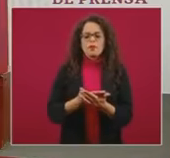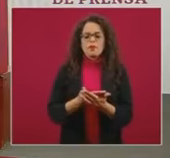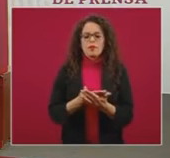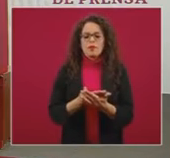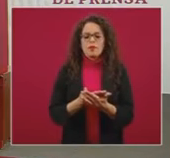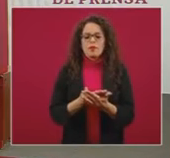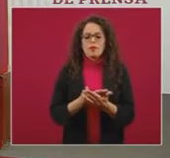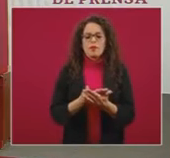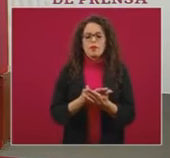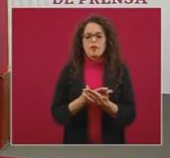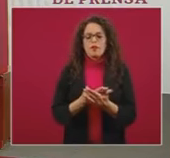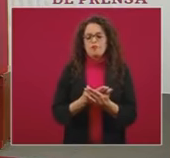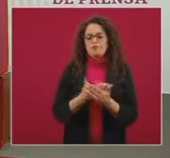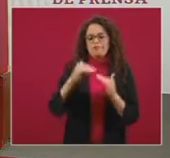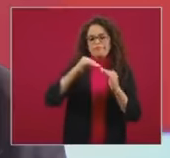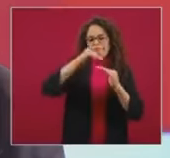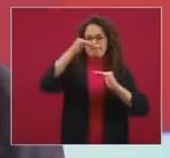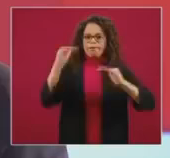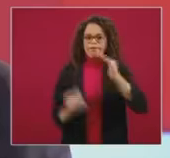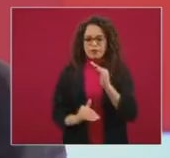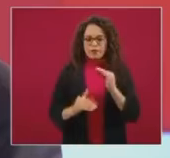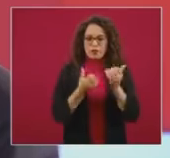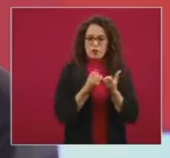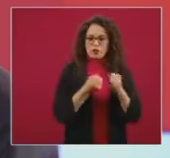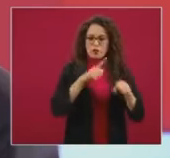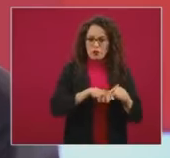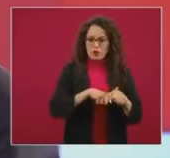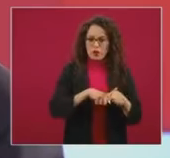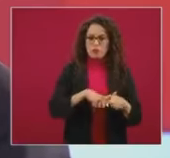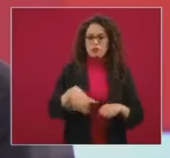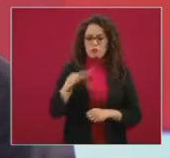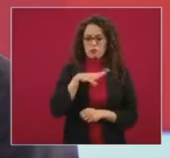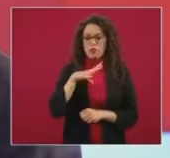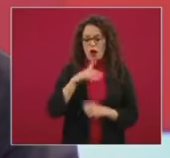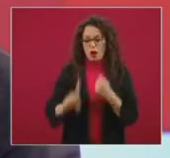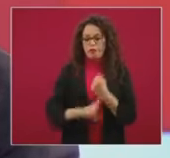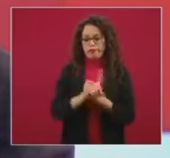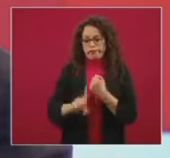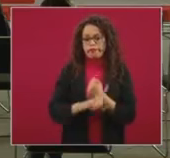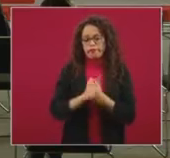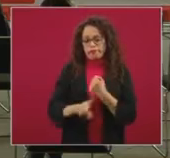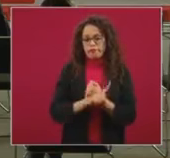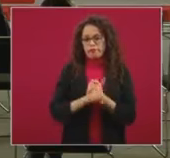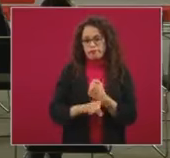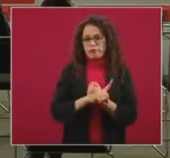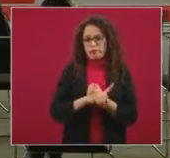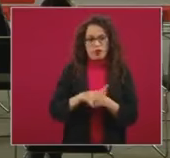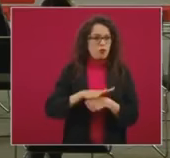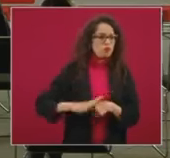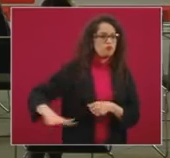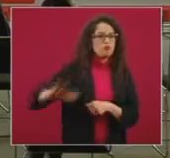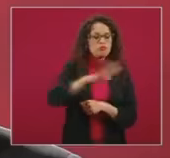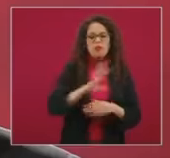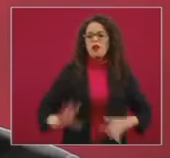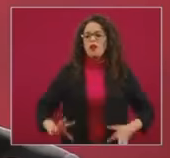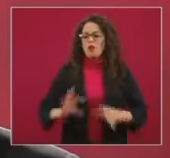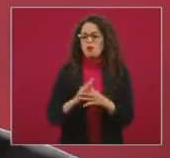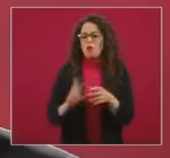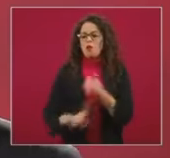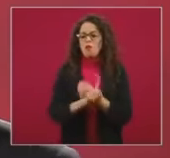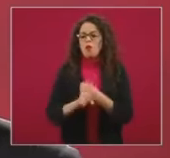desigualdad social y las condiciones adversas que viven las sociedades, cómo confluyen con sus condiciones de salud y